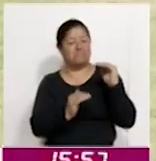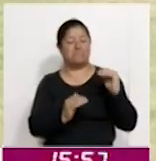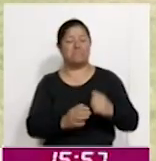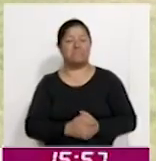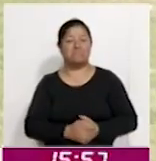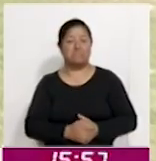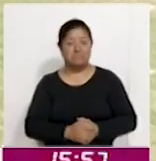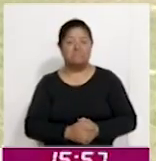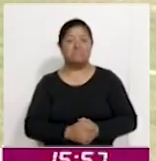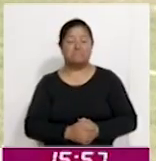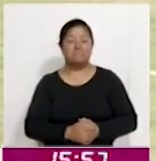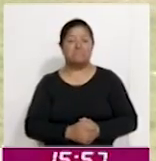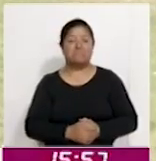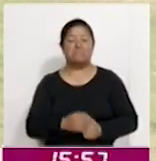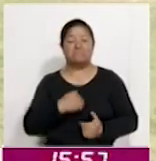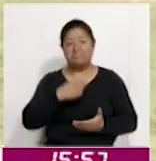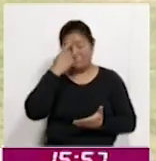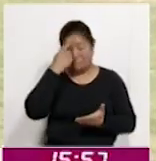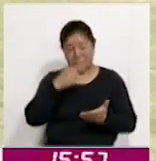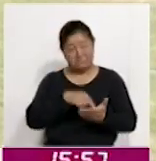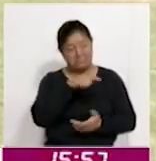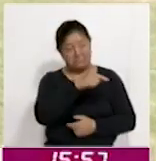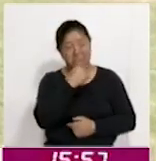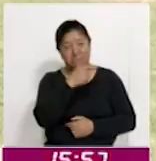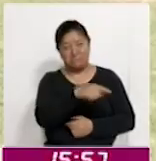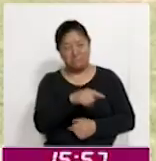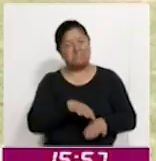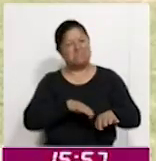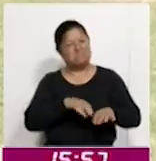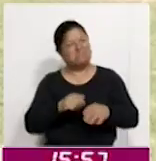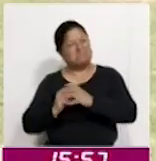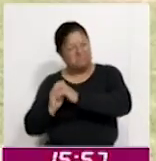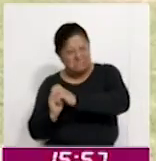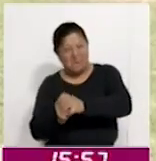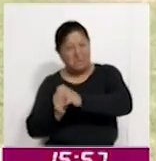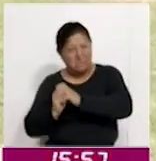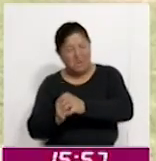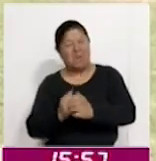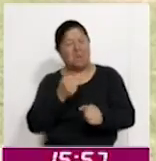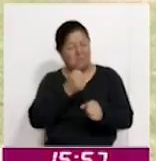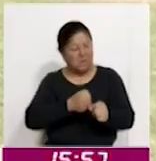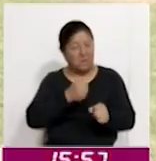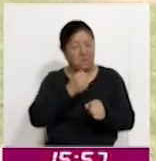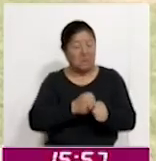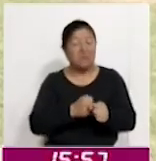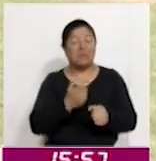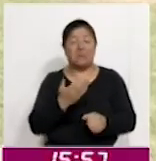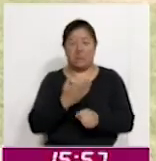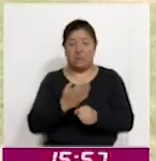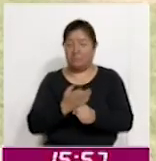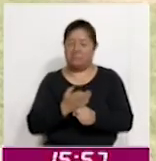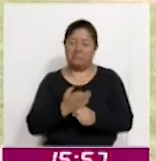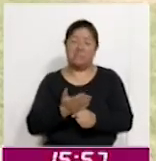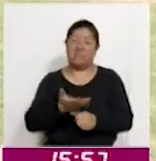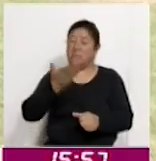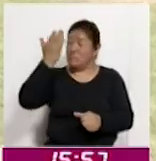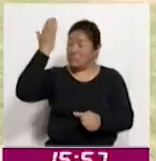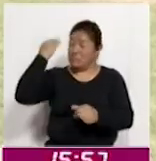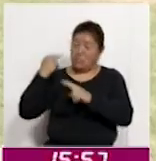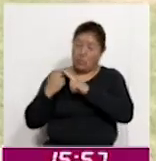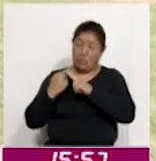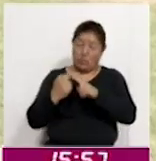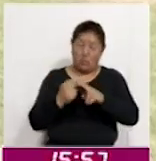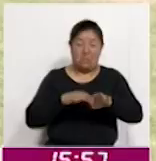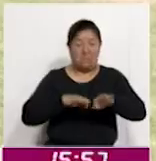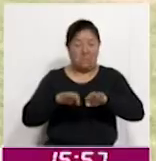los niños creo que han trabajado muy duro toda la temporada, no solamente en este partido, toda la temporada la verdad que han hecho un buen trabajo